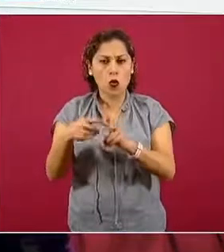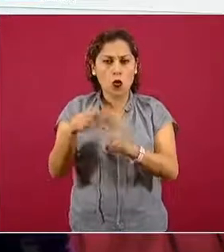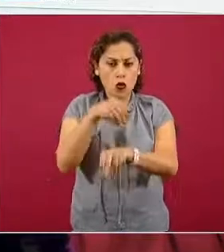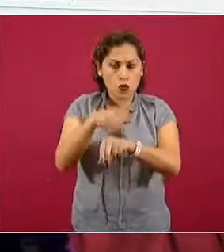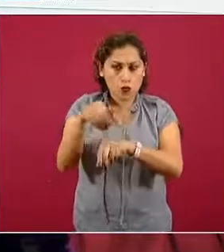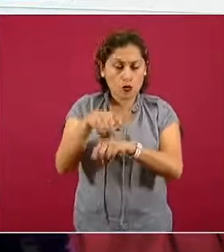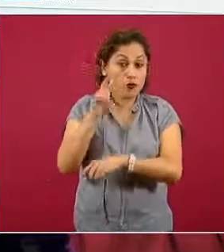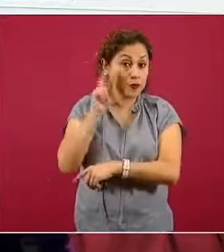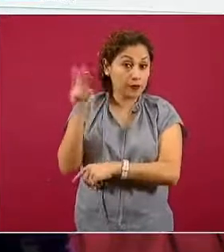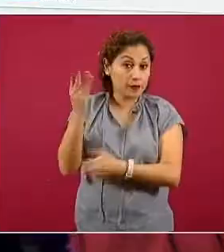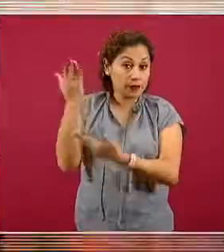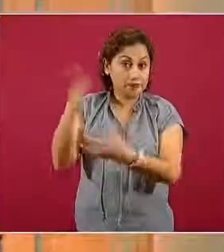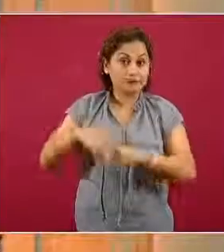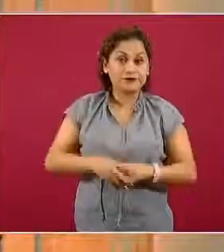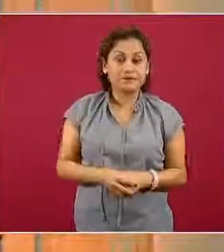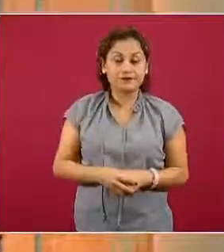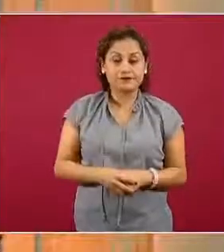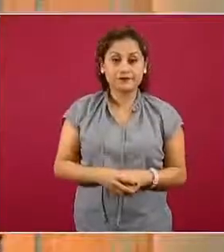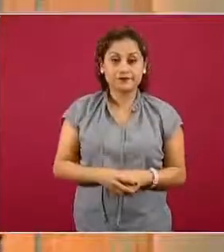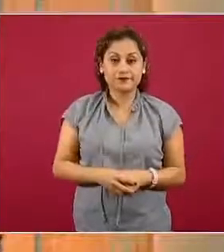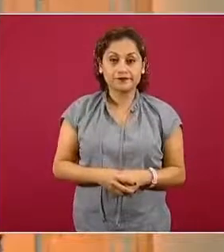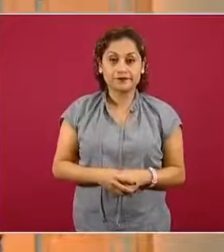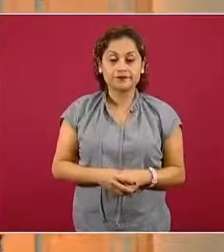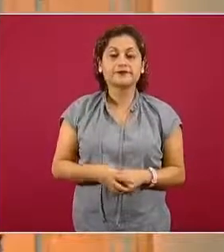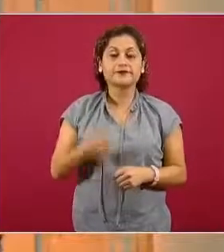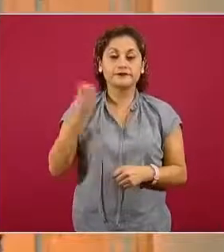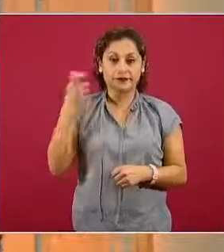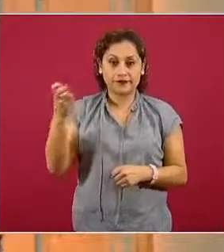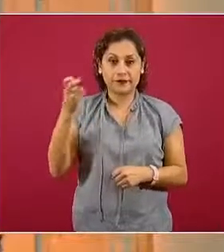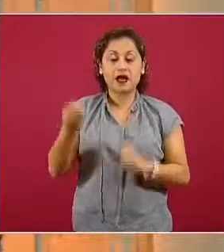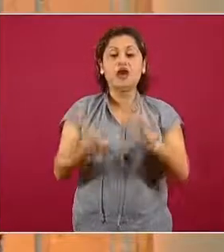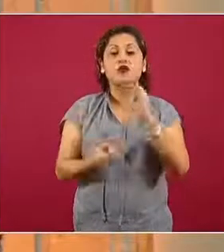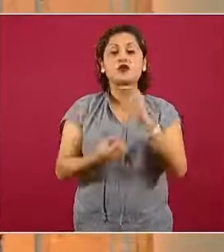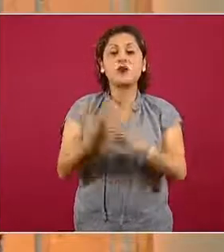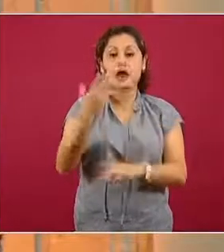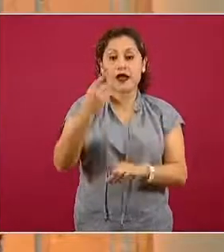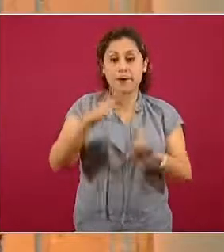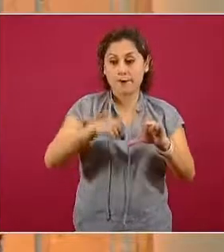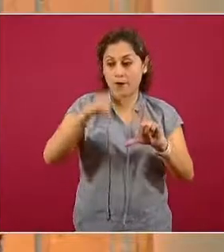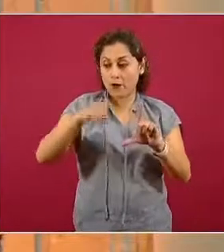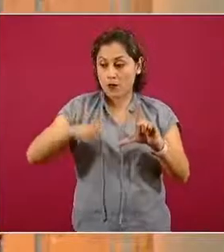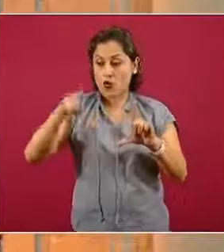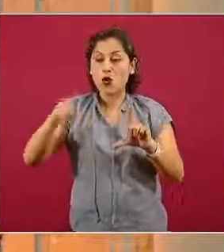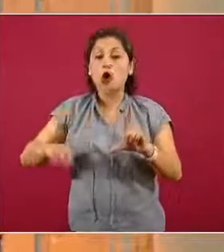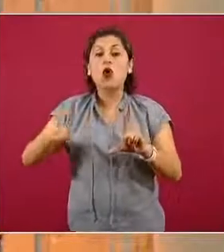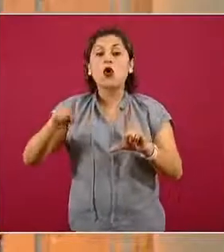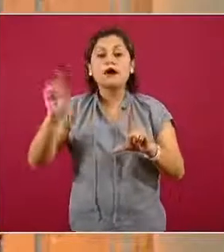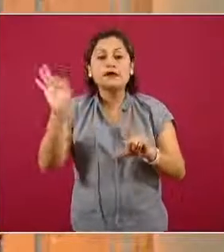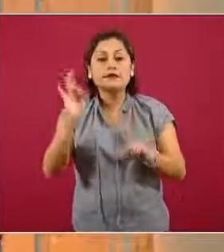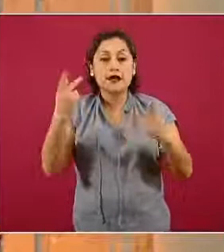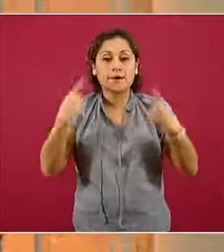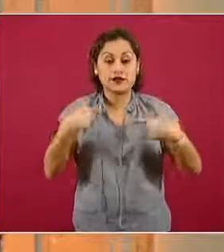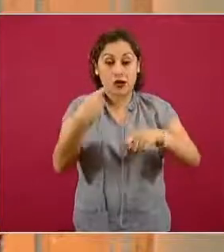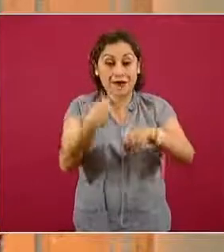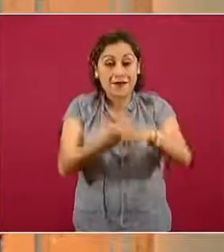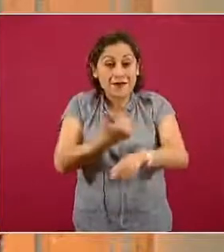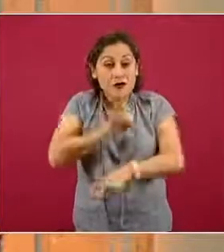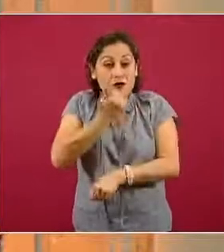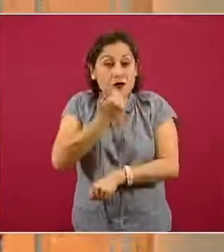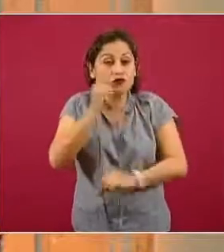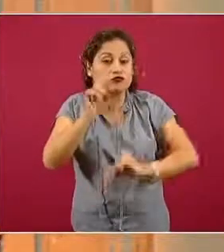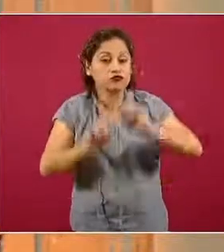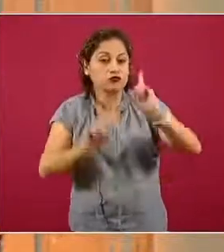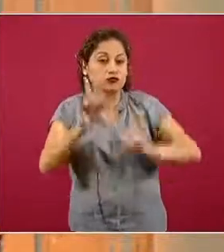diapositiva, actualizamos nuestra curva de casos sospechosos, es decir, todas aquellas personas que han